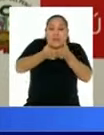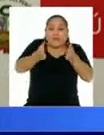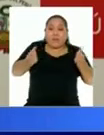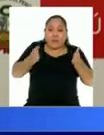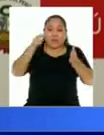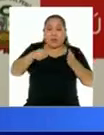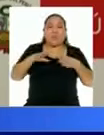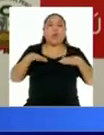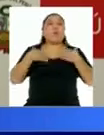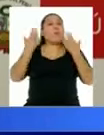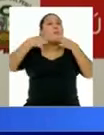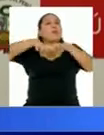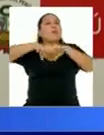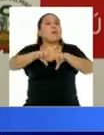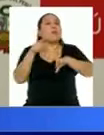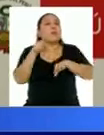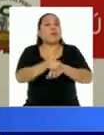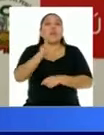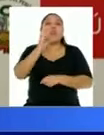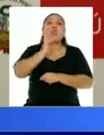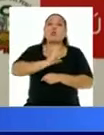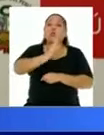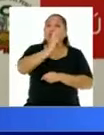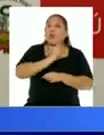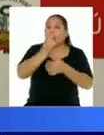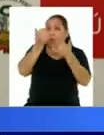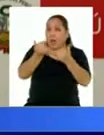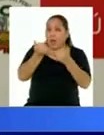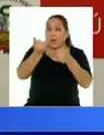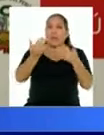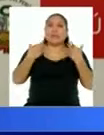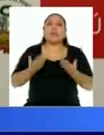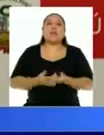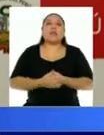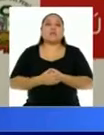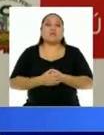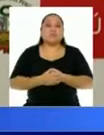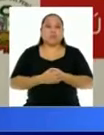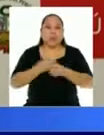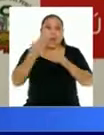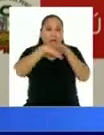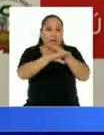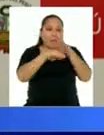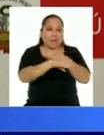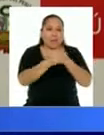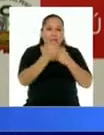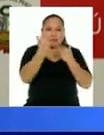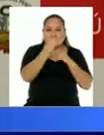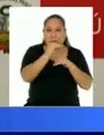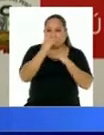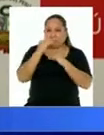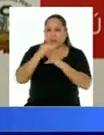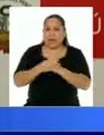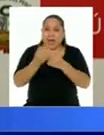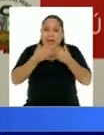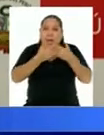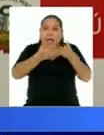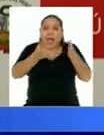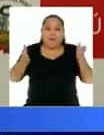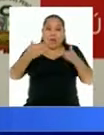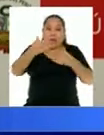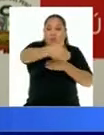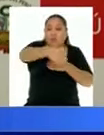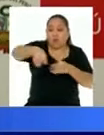permitir que los restaurantes que ahora tienen aforo ilimitado en el espacio abierto